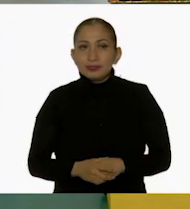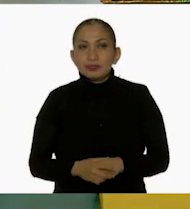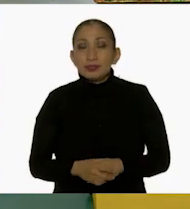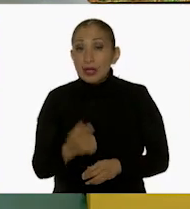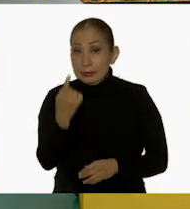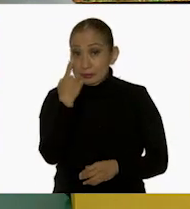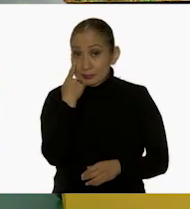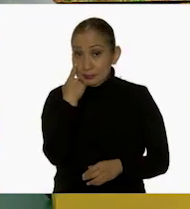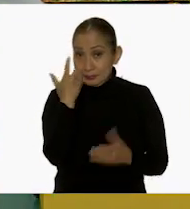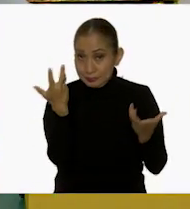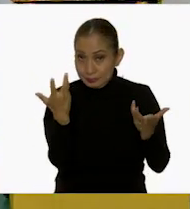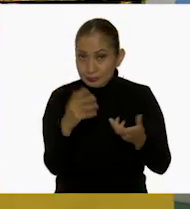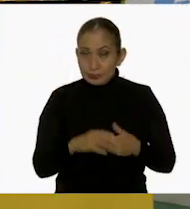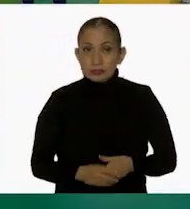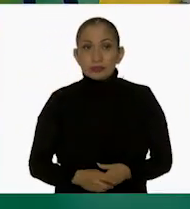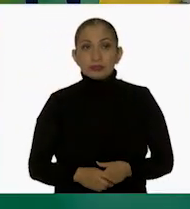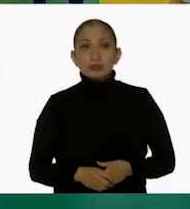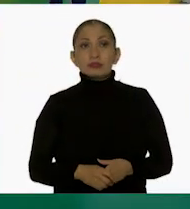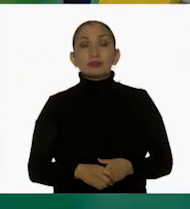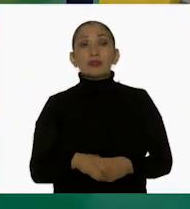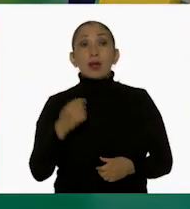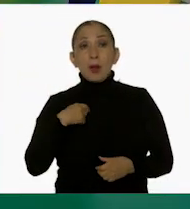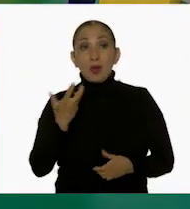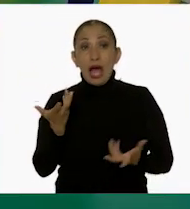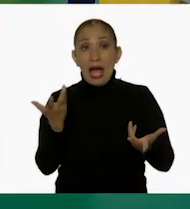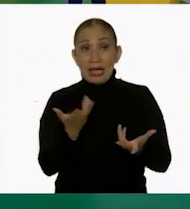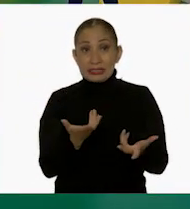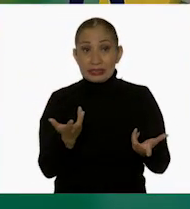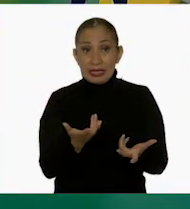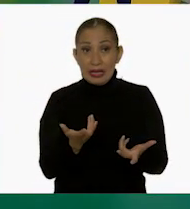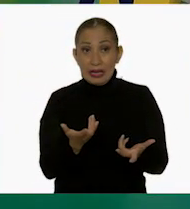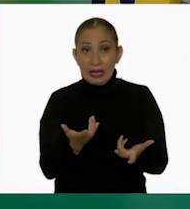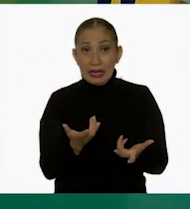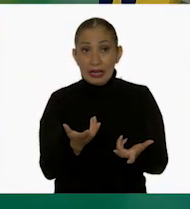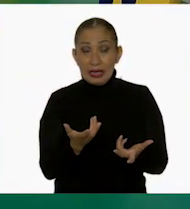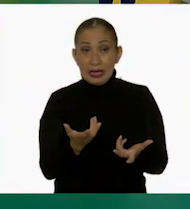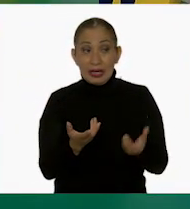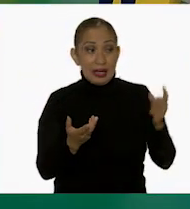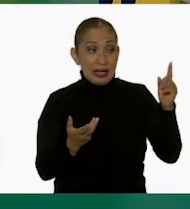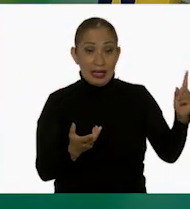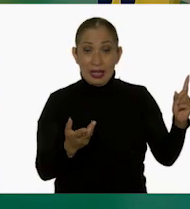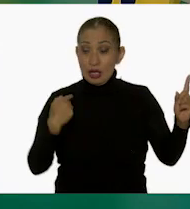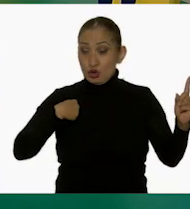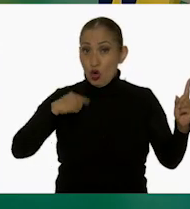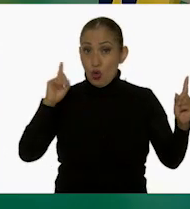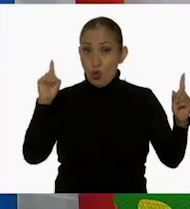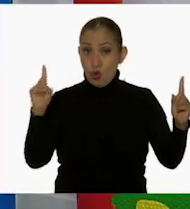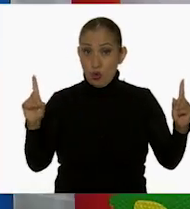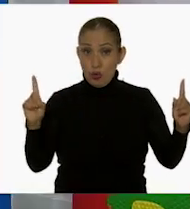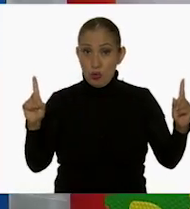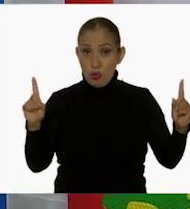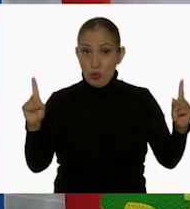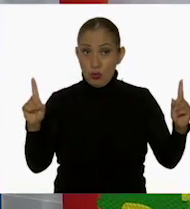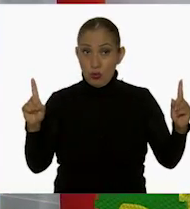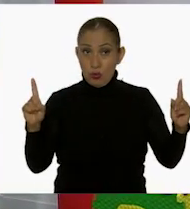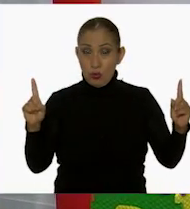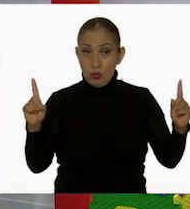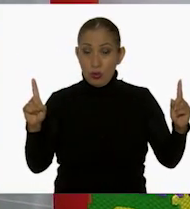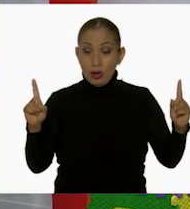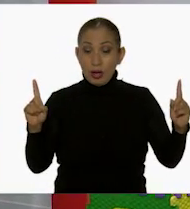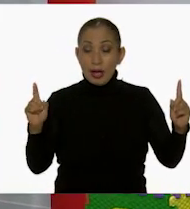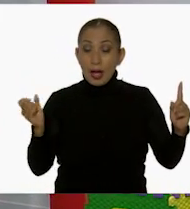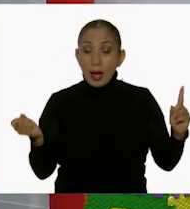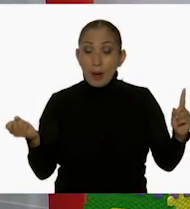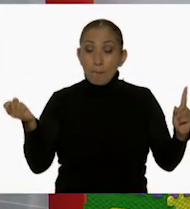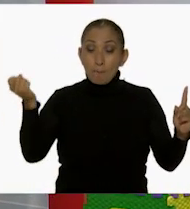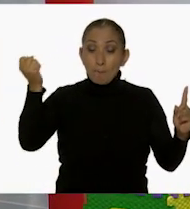Fíjense, niños, lo que vamos a hacer. Vamos a tirar, Ale, de su lado y yo de este lado. Y la que